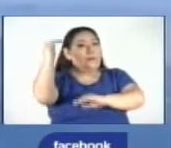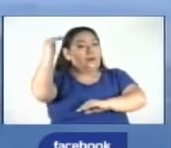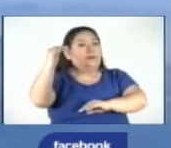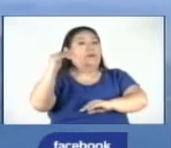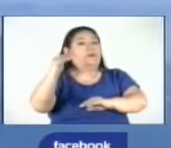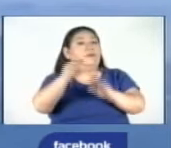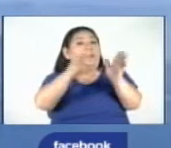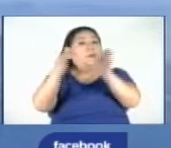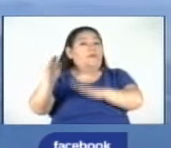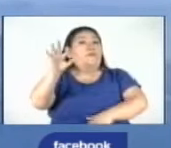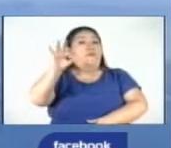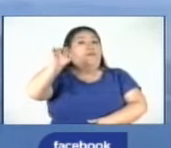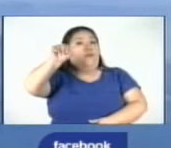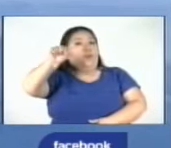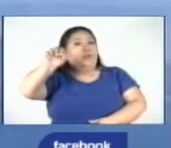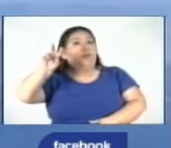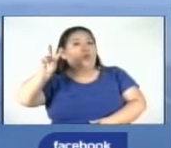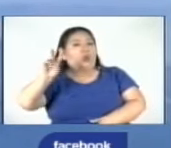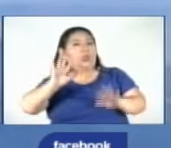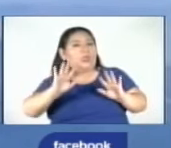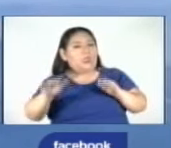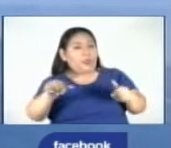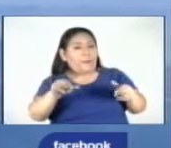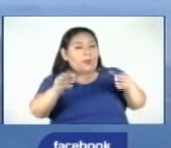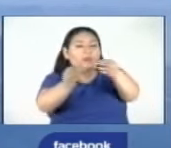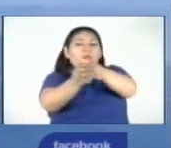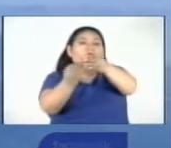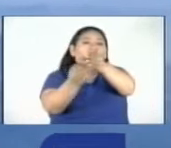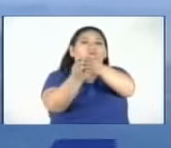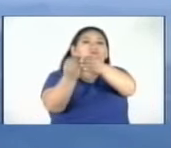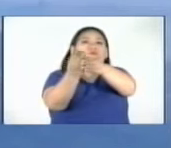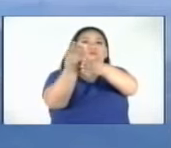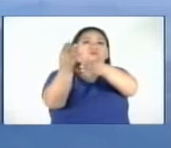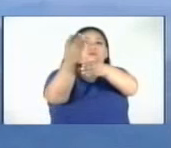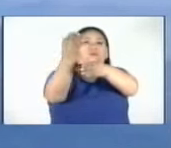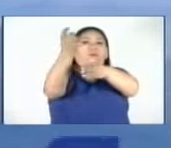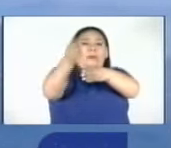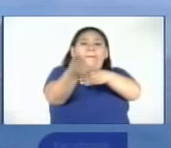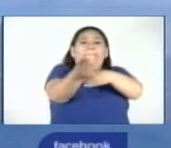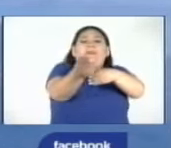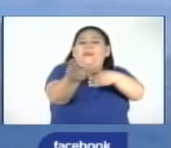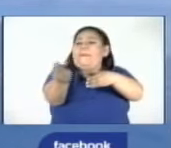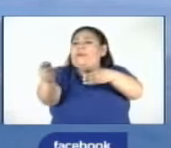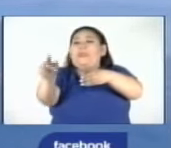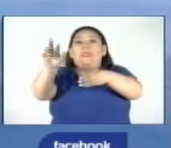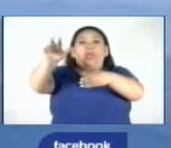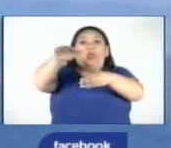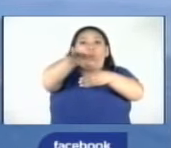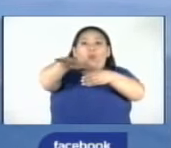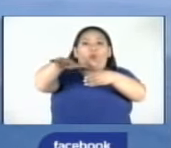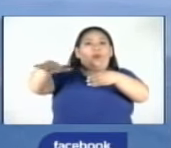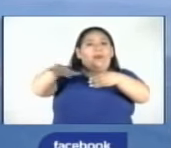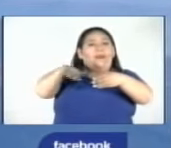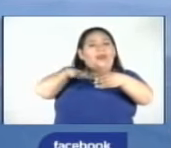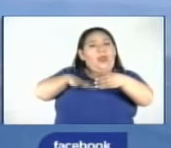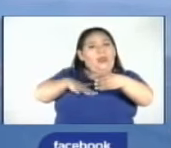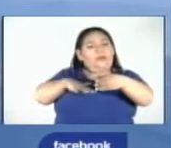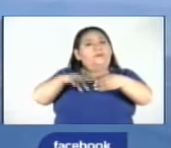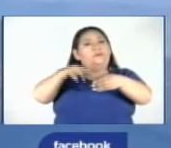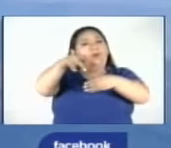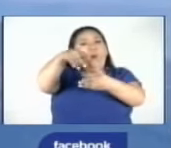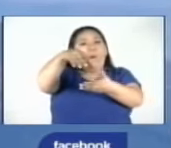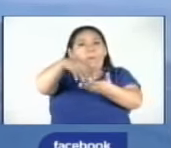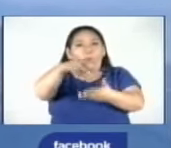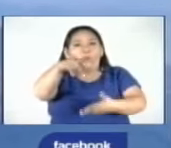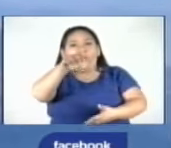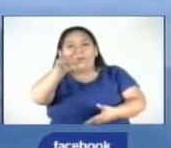fase 2, pero ha advertido que la caída del material volcánico en los tres estados centrales que abarca el Coloso, que es Morelos,